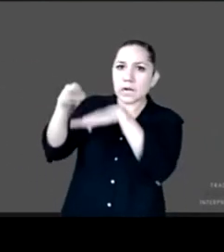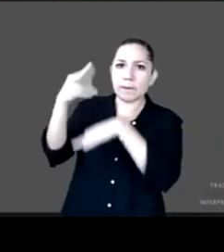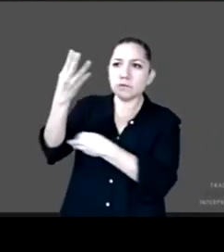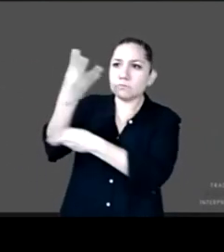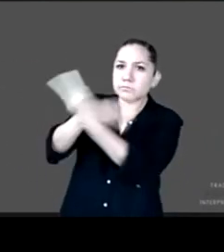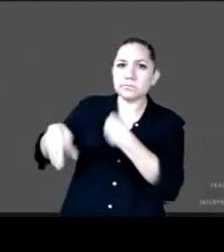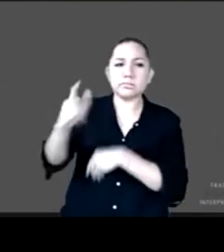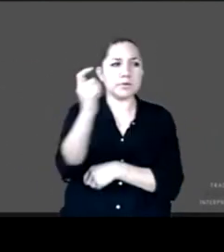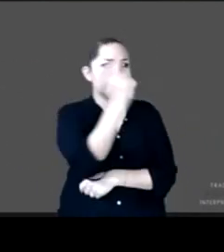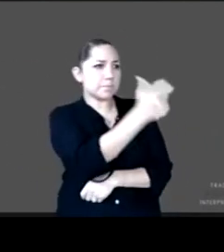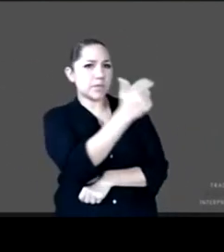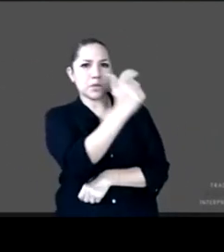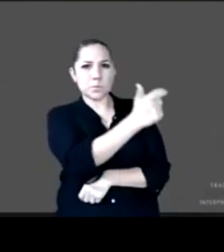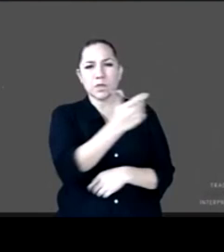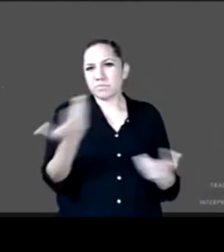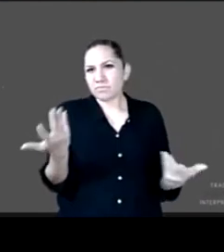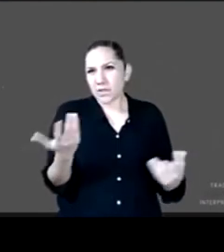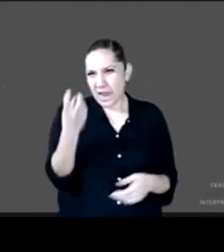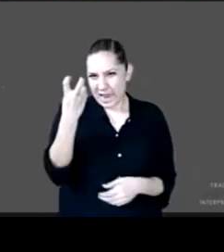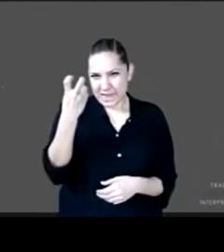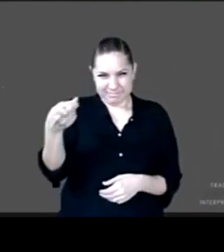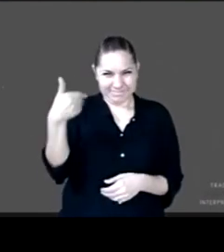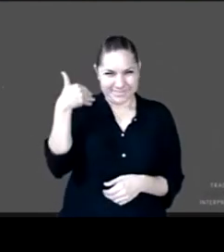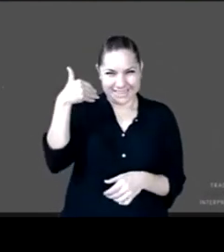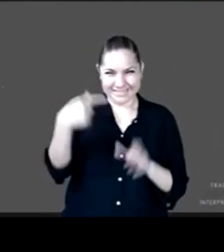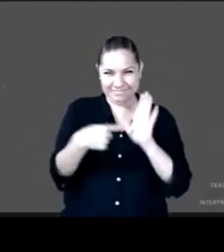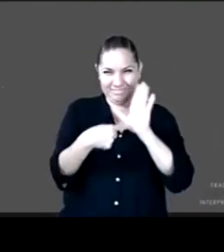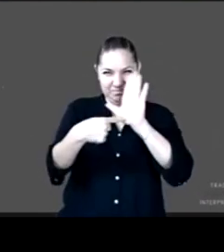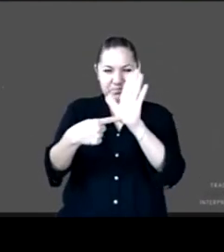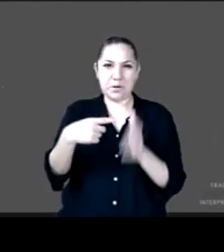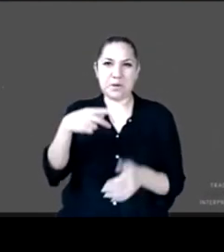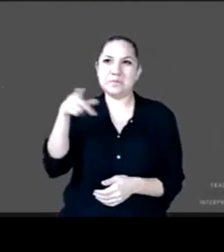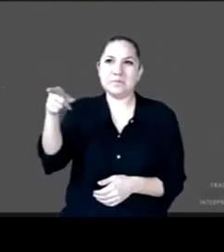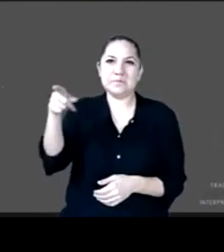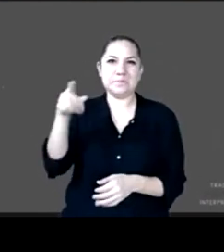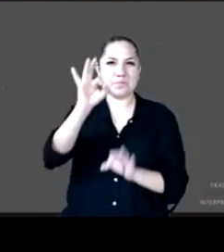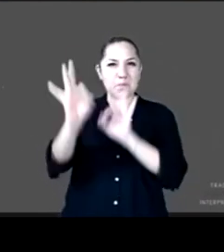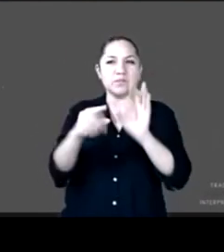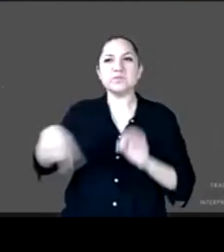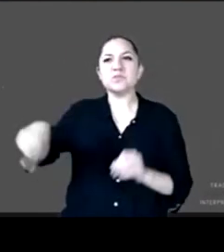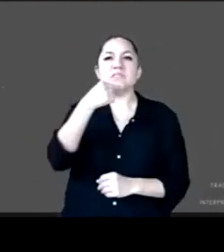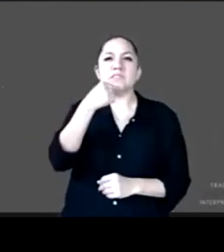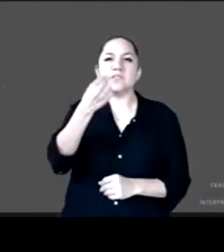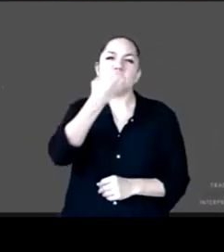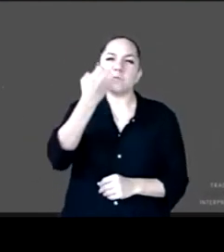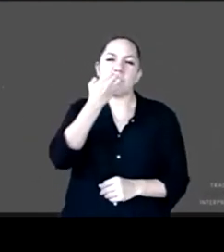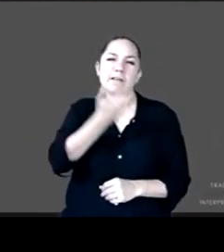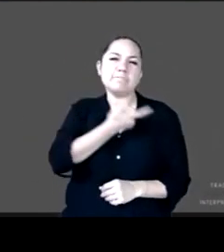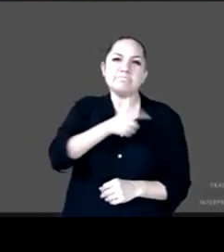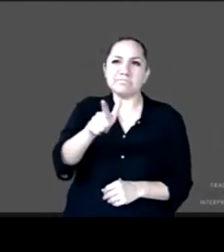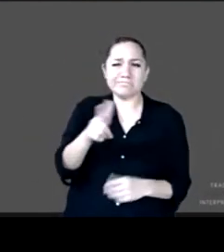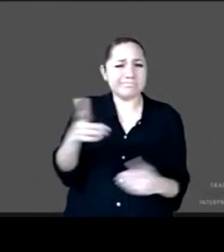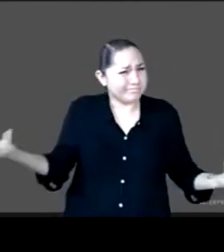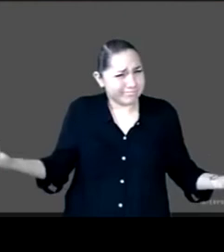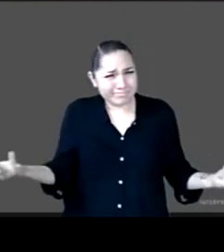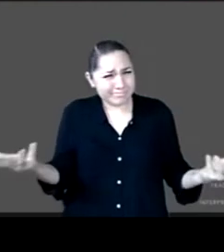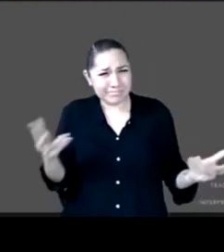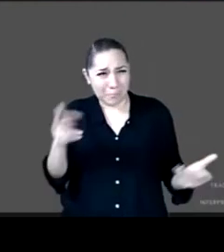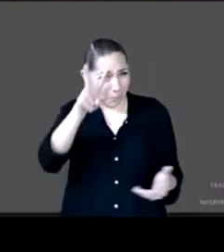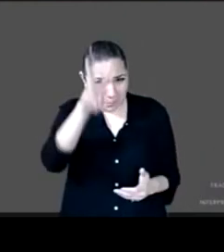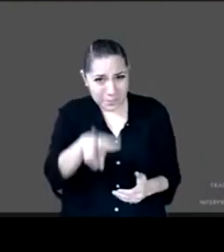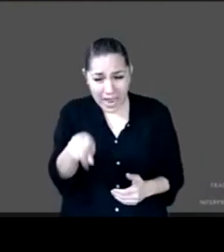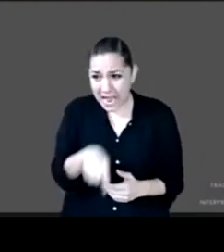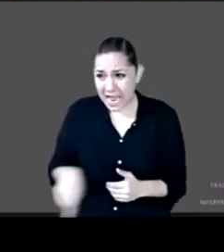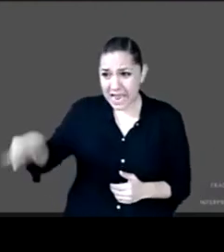pierden el interés en la escuela y nosotros hemos encontrado con muchos de ellos que dicen es que no me gusta ya la escuela y es que no es que no les guste